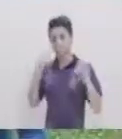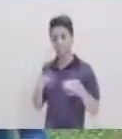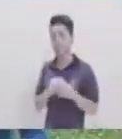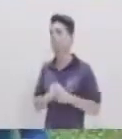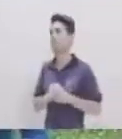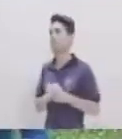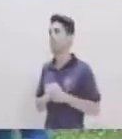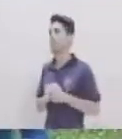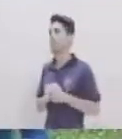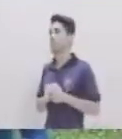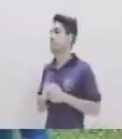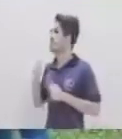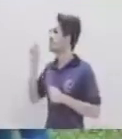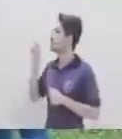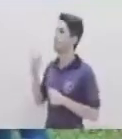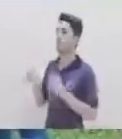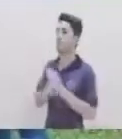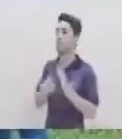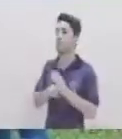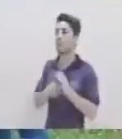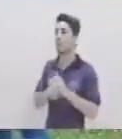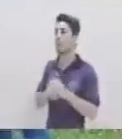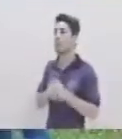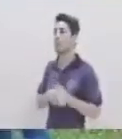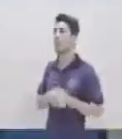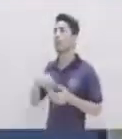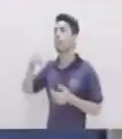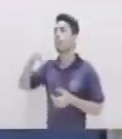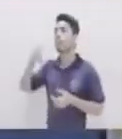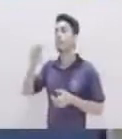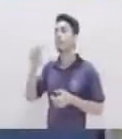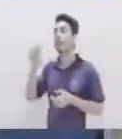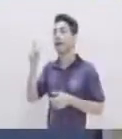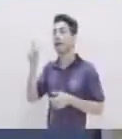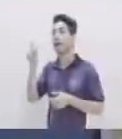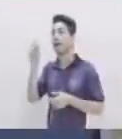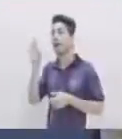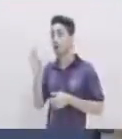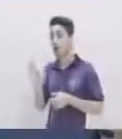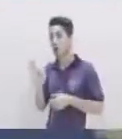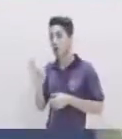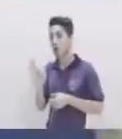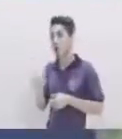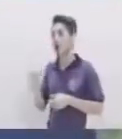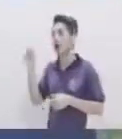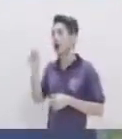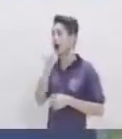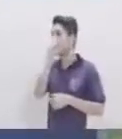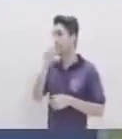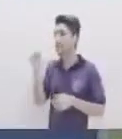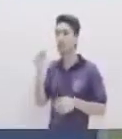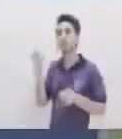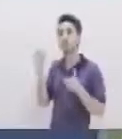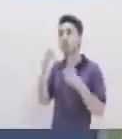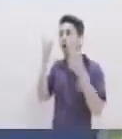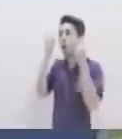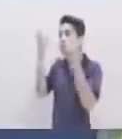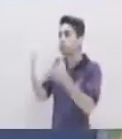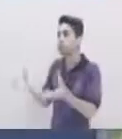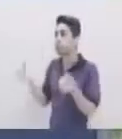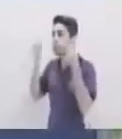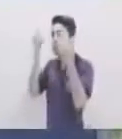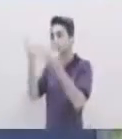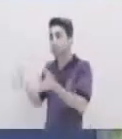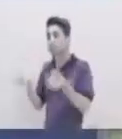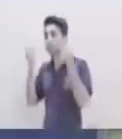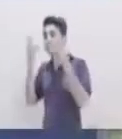acá dos ejemplos Por ejemplo, Pedro canta Únicamente estamos dando la información de lo que está haciendo Pedro Como informando